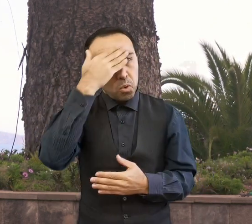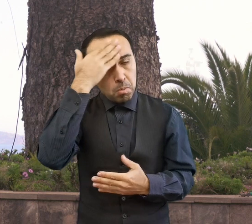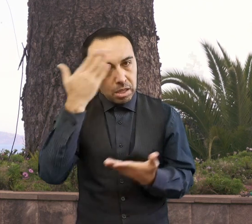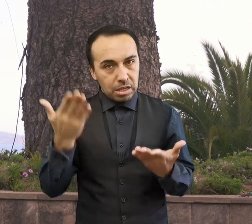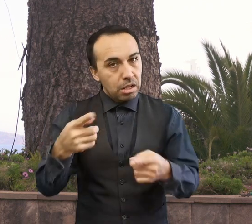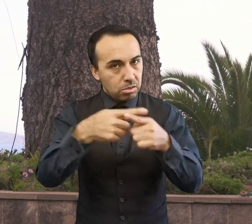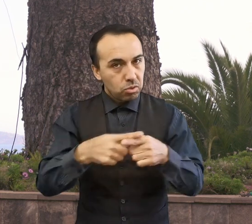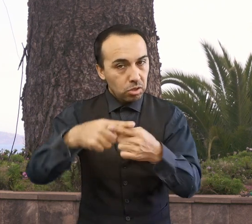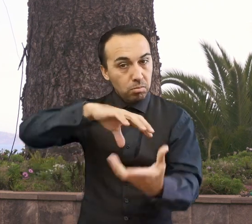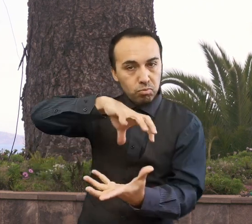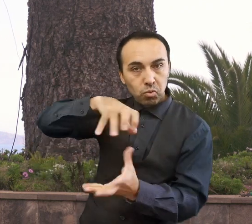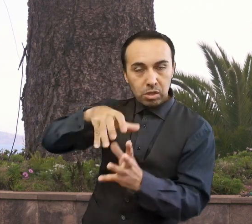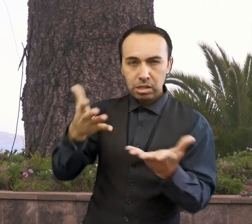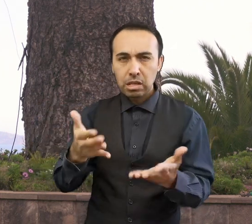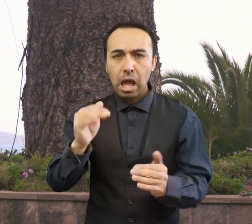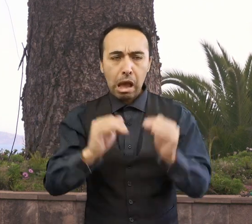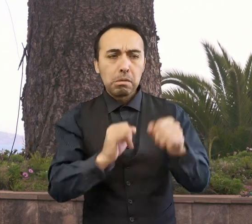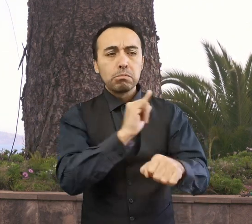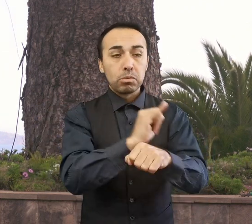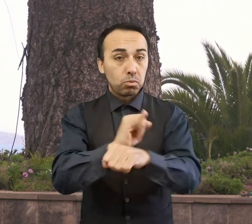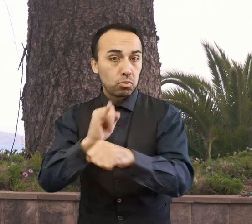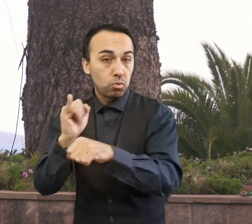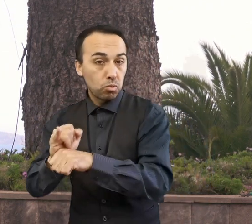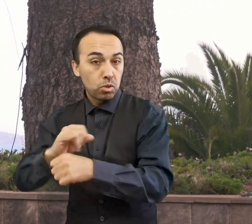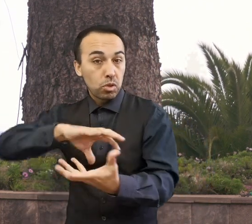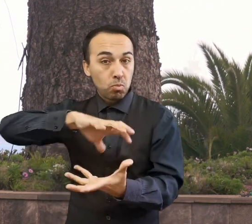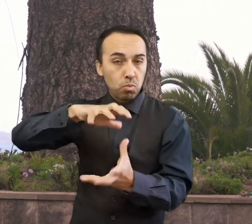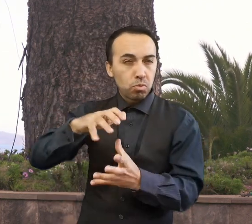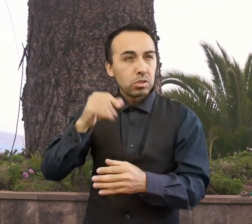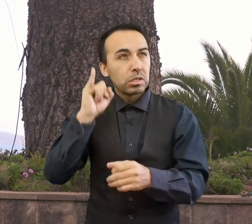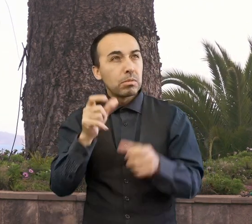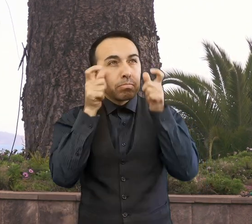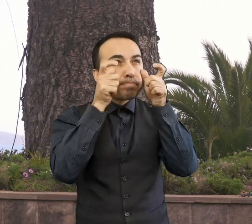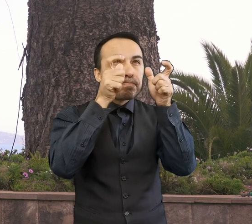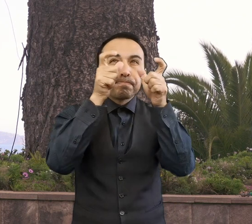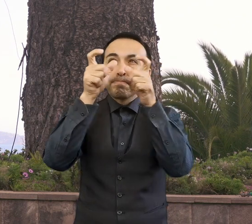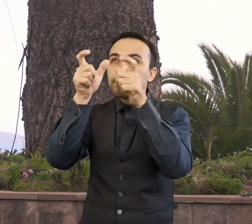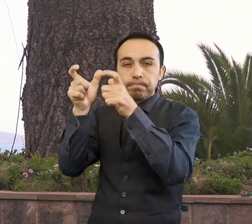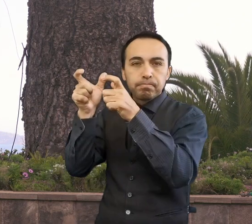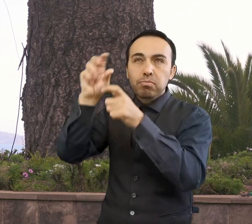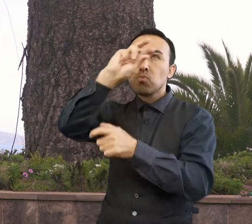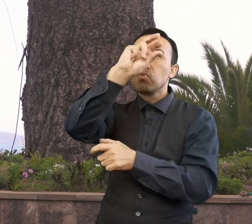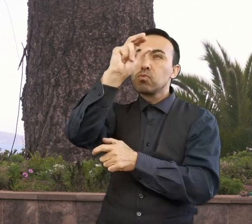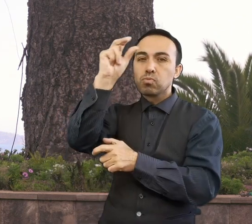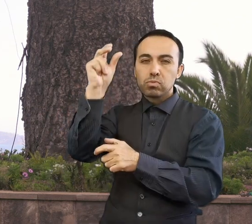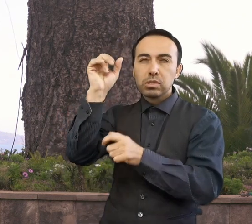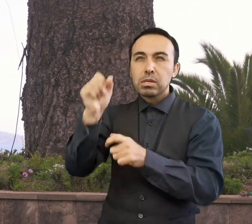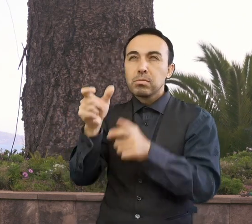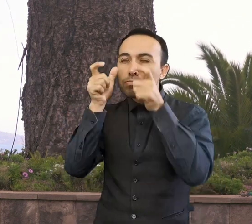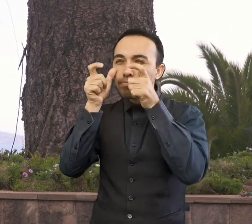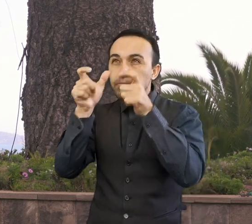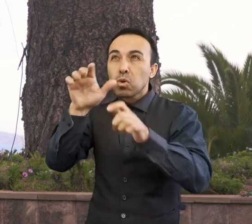población. Por esto, actualmente diversas agencias espaciales del mundo observan sistemáticamente el transitar de los asteroides